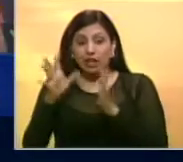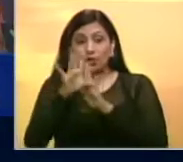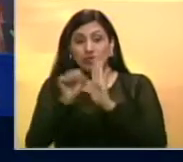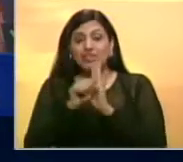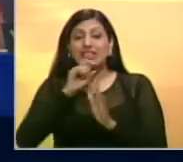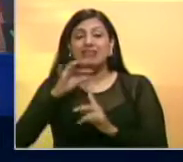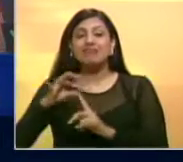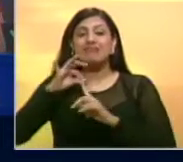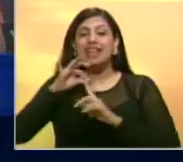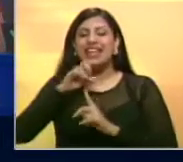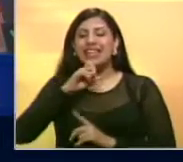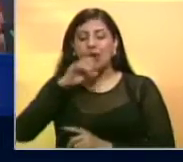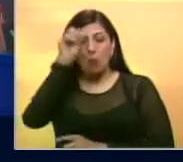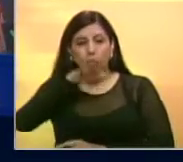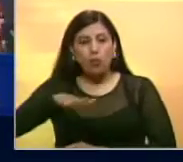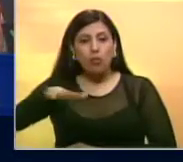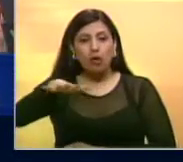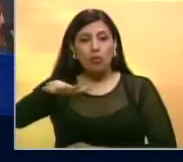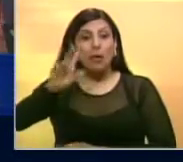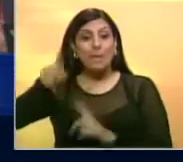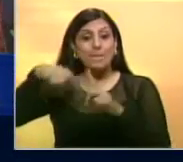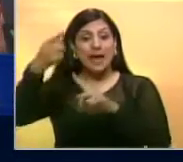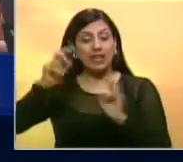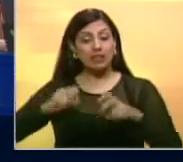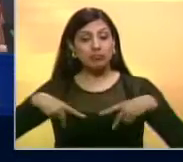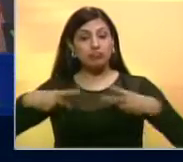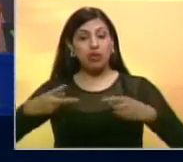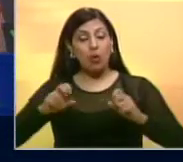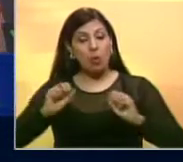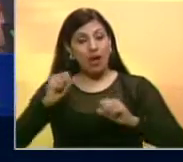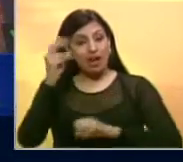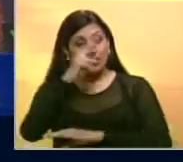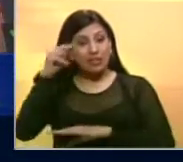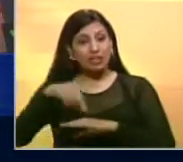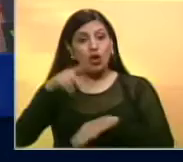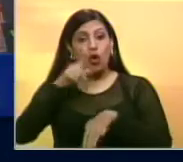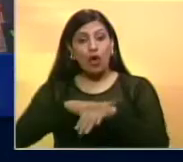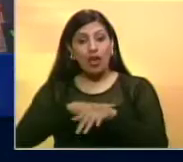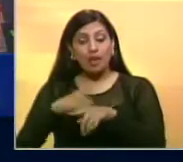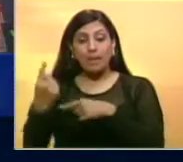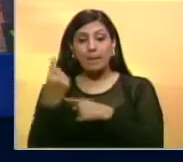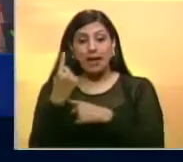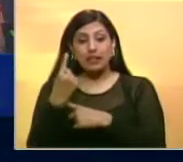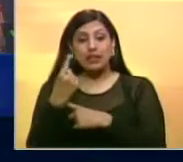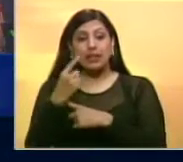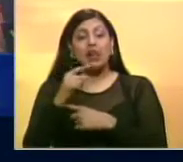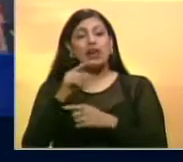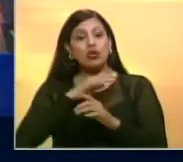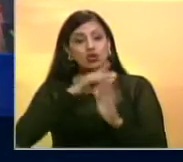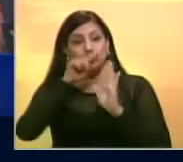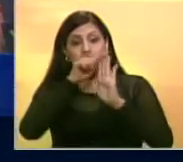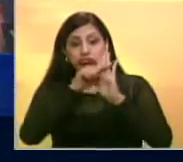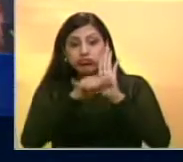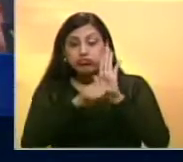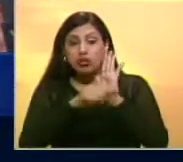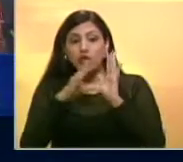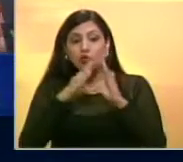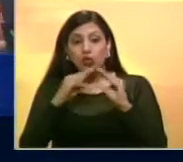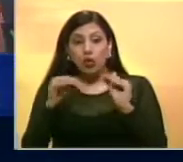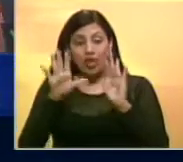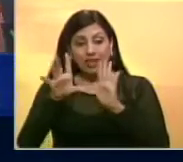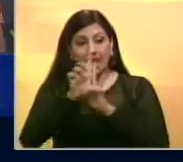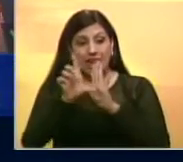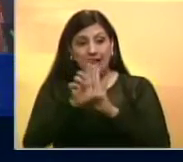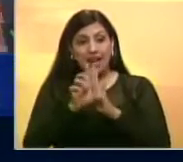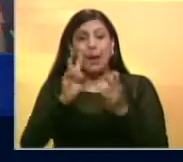porque para eso nos eligieron, de instalar mañana la Asamblea Nacional a la hora de vida y cumpliendo todos los requisitos y trámites